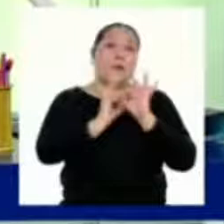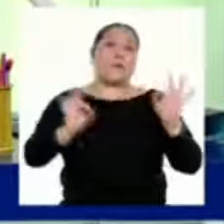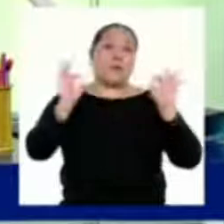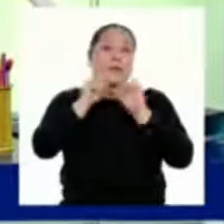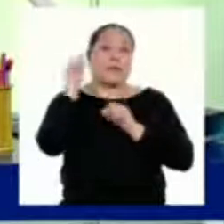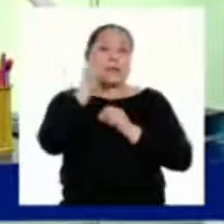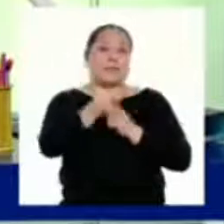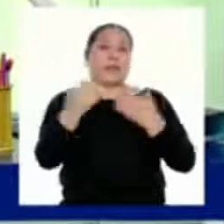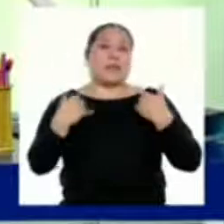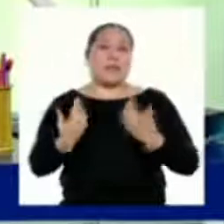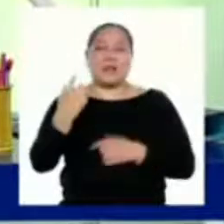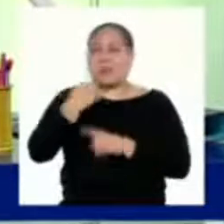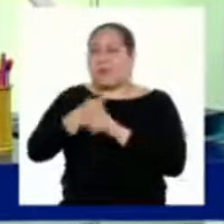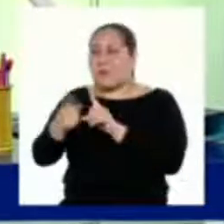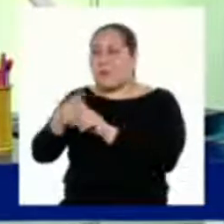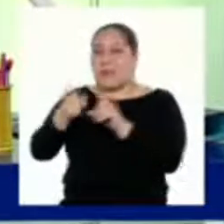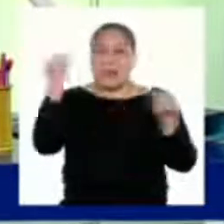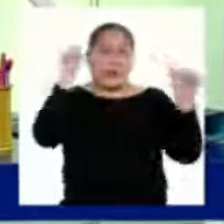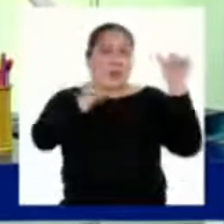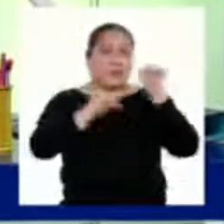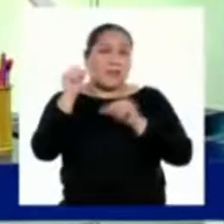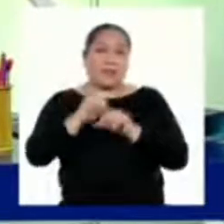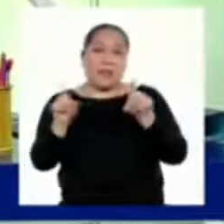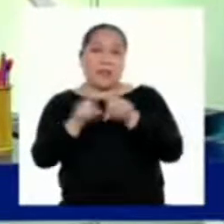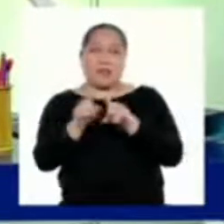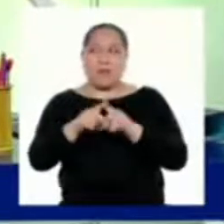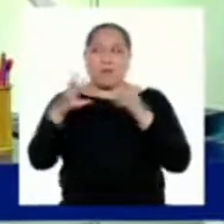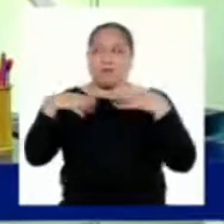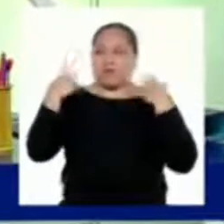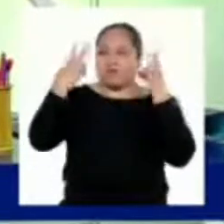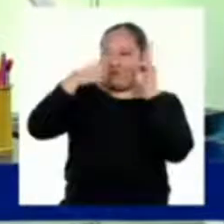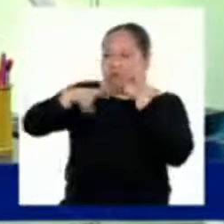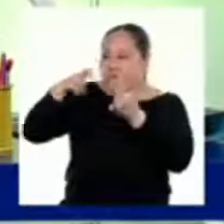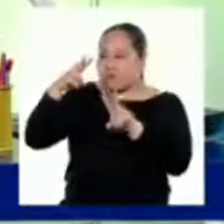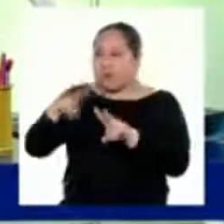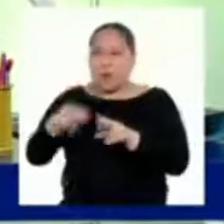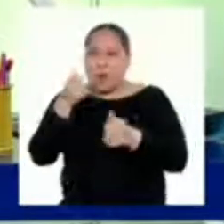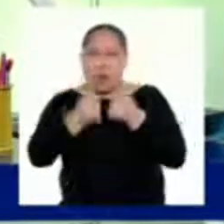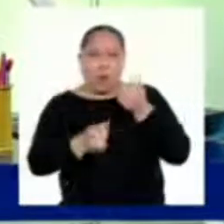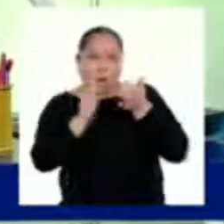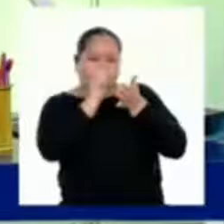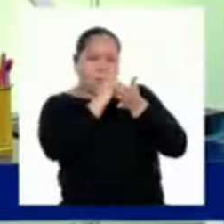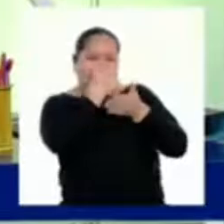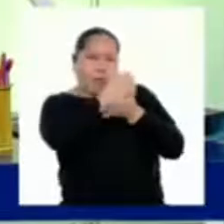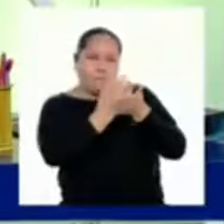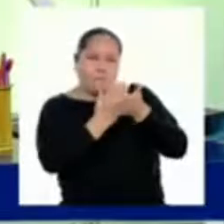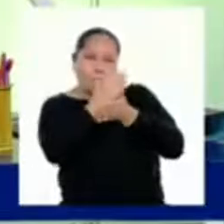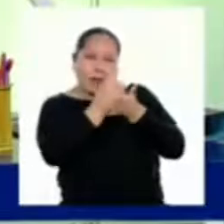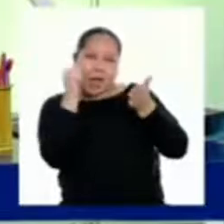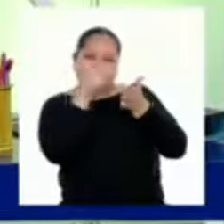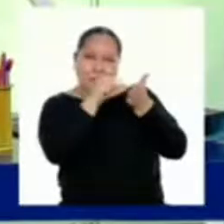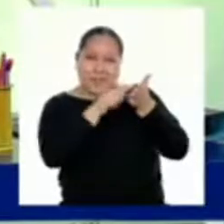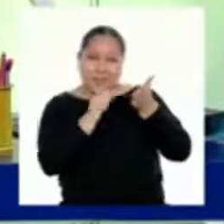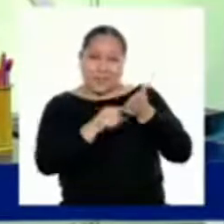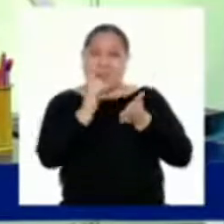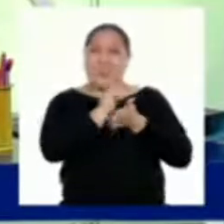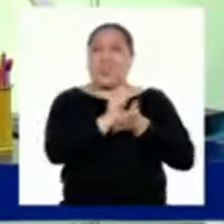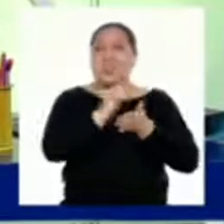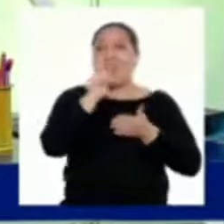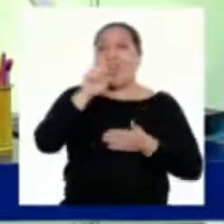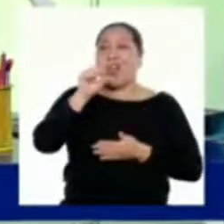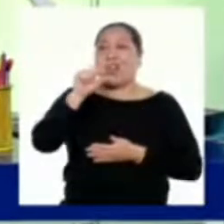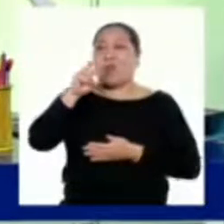desde distintas ciencias y hasta hemos podido reconocer la estructura de un texto argumentativo Esta semana hemos